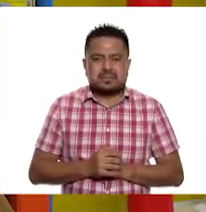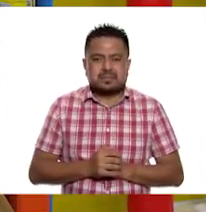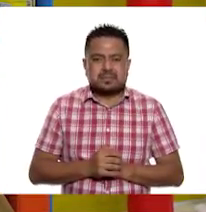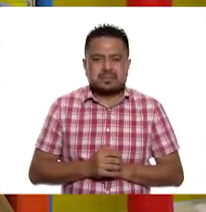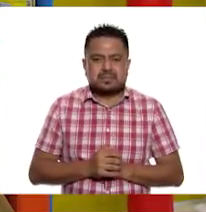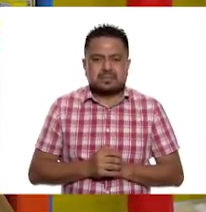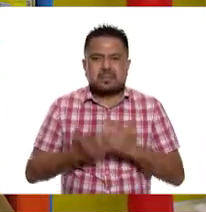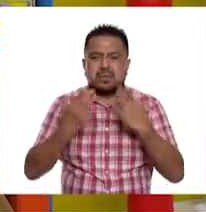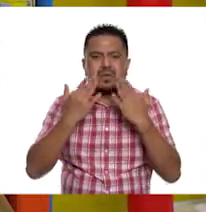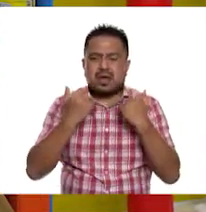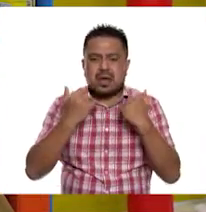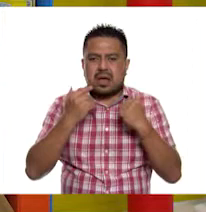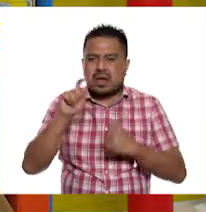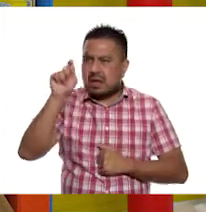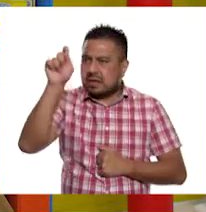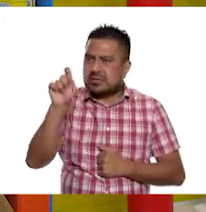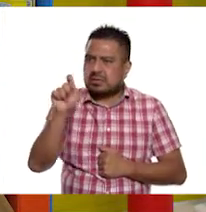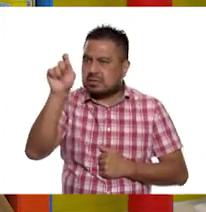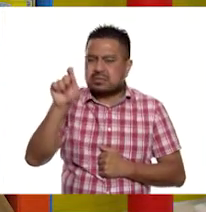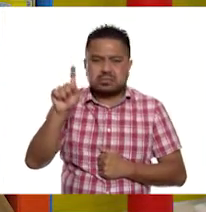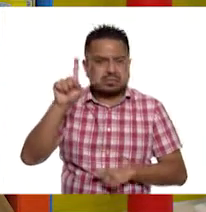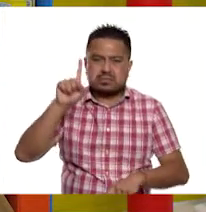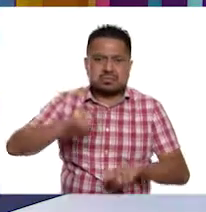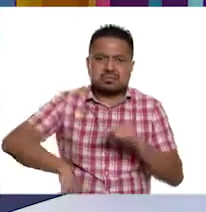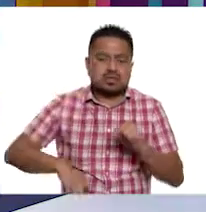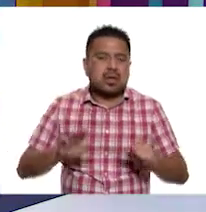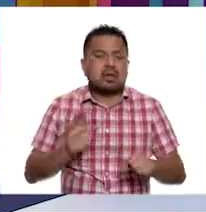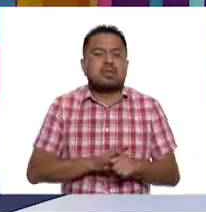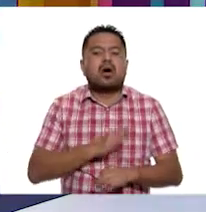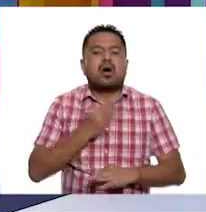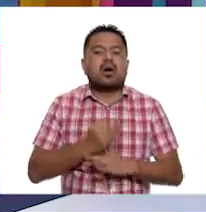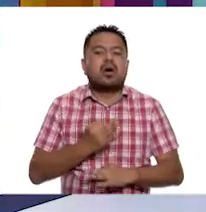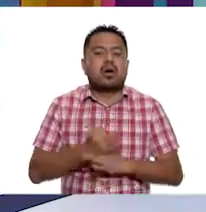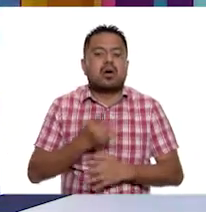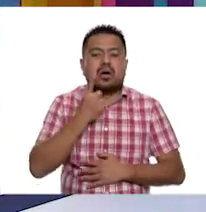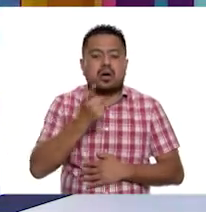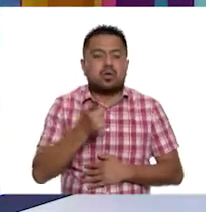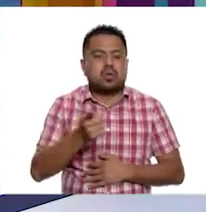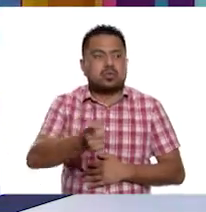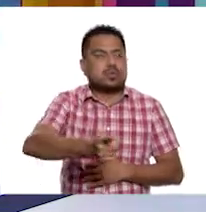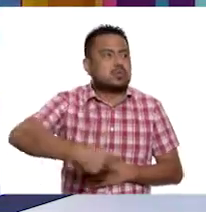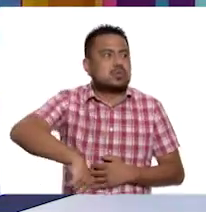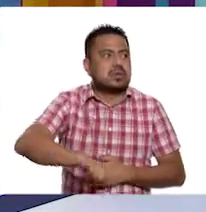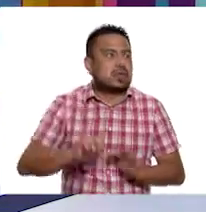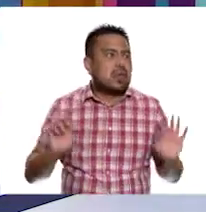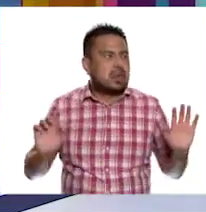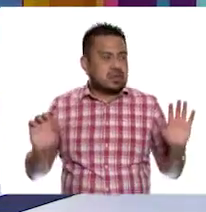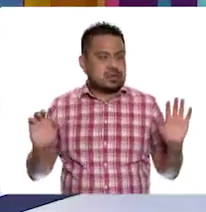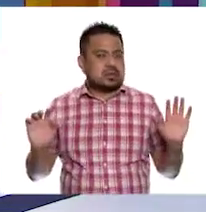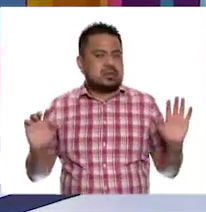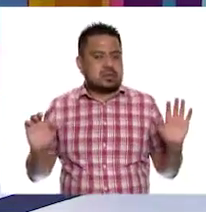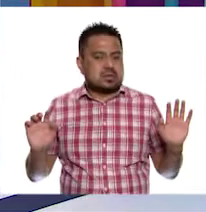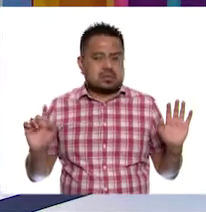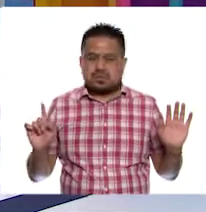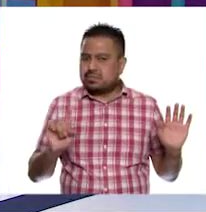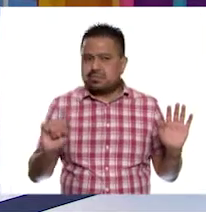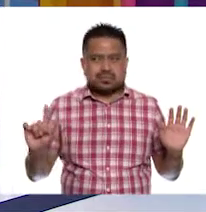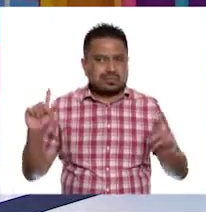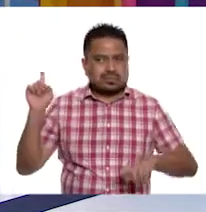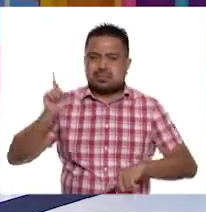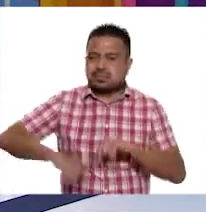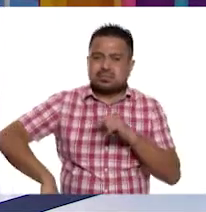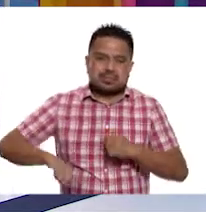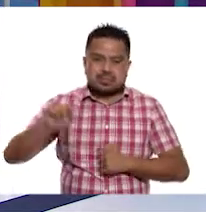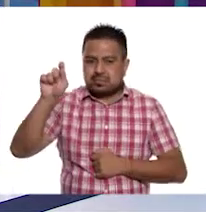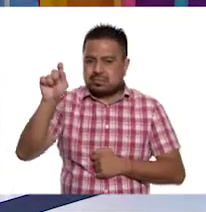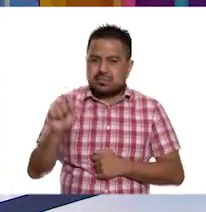o acento. Porque si no diría... Ustedes. Ustedes. Pero no lleva acento.